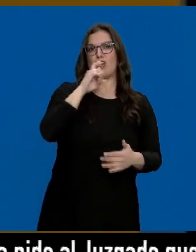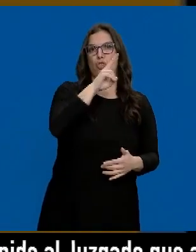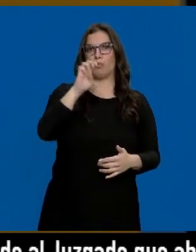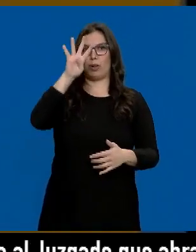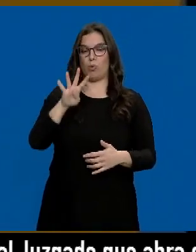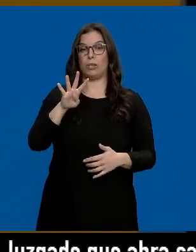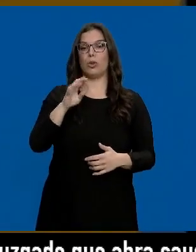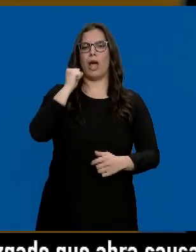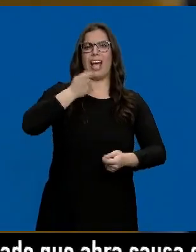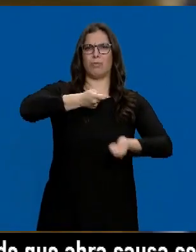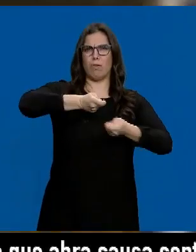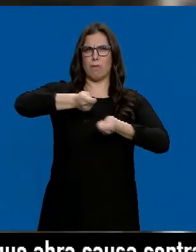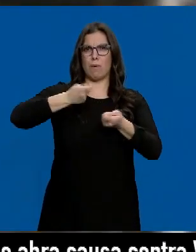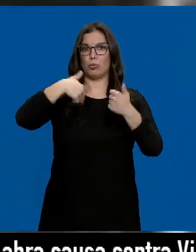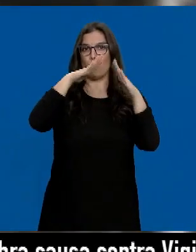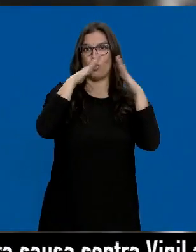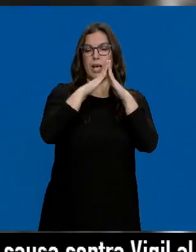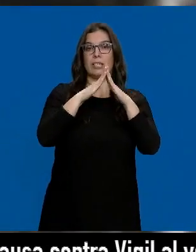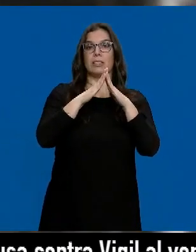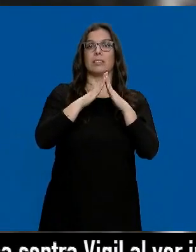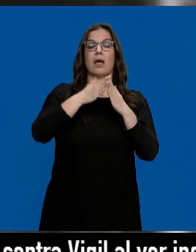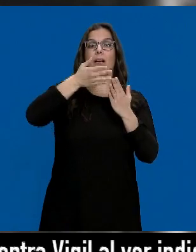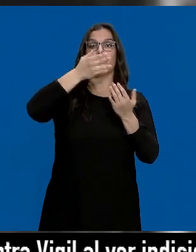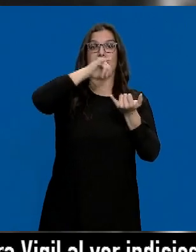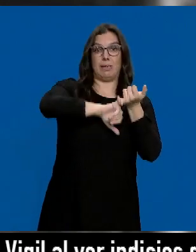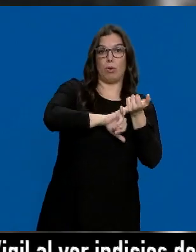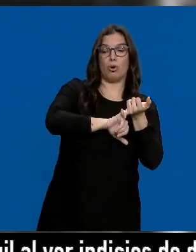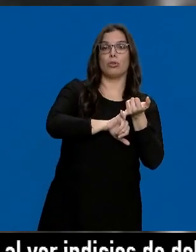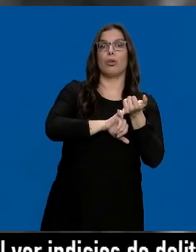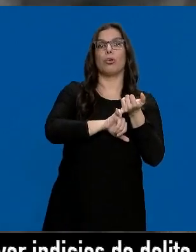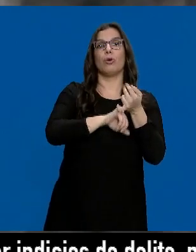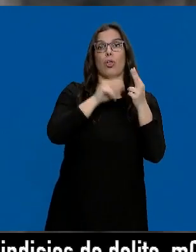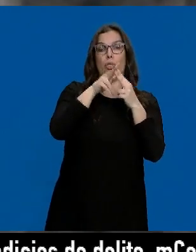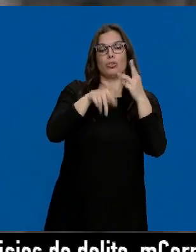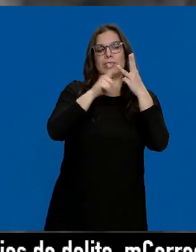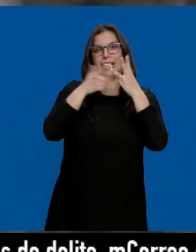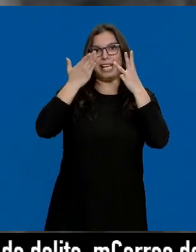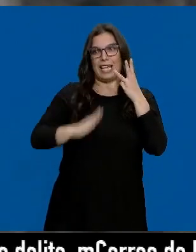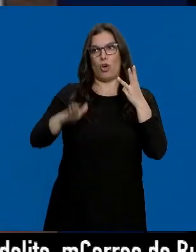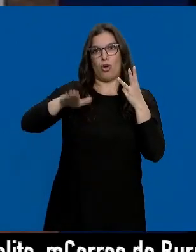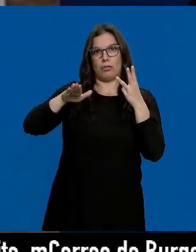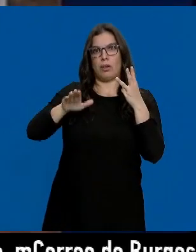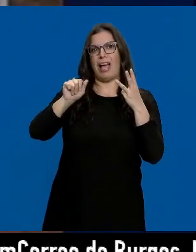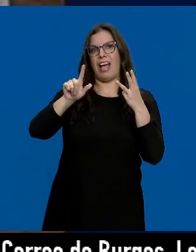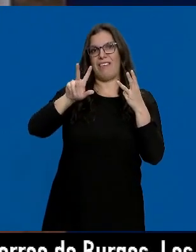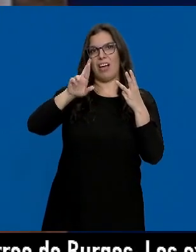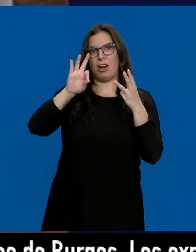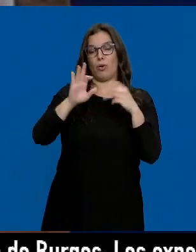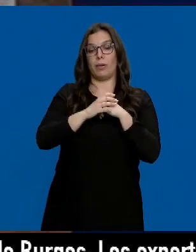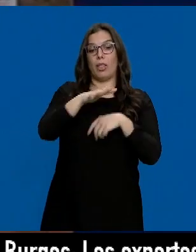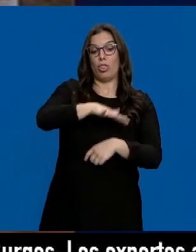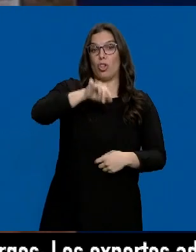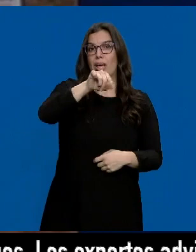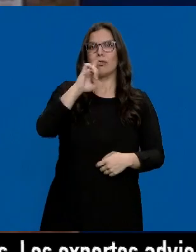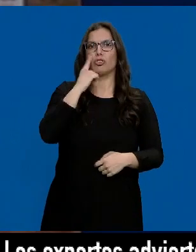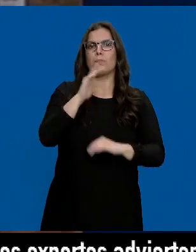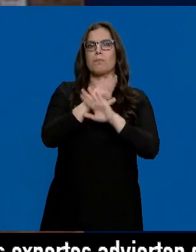en el que murieron acuchilladas en su casa Salvador Barrio, su mujer, Juliado Ramos y su hijo menor, Álvaro. En el lugar del homicidio